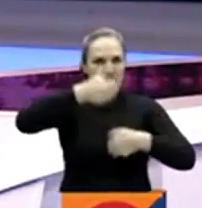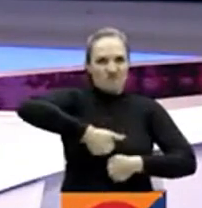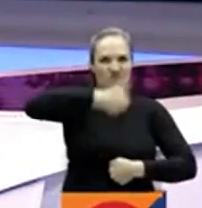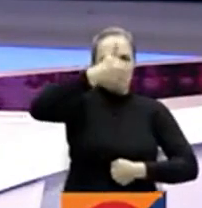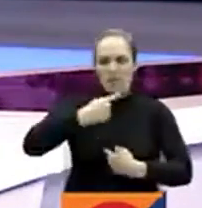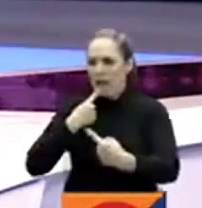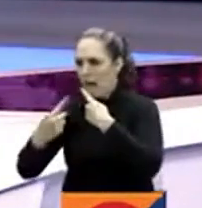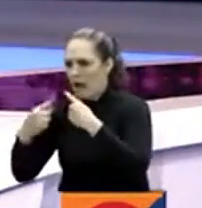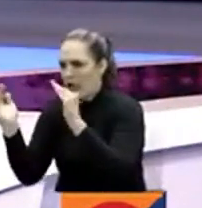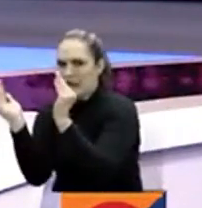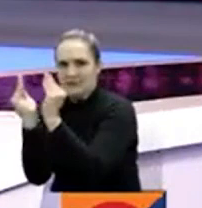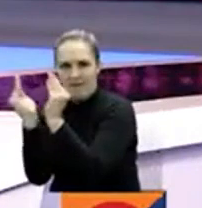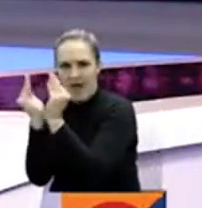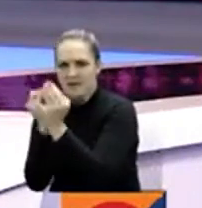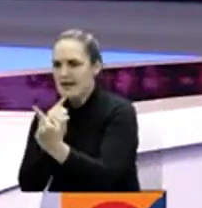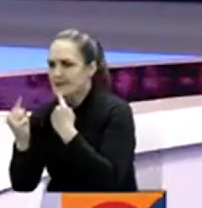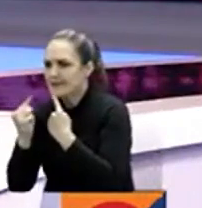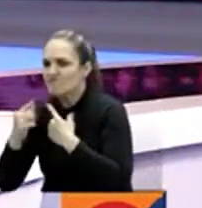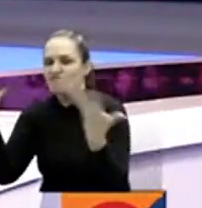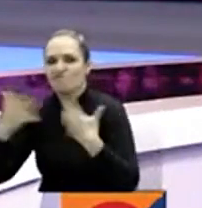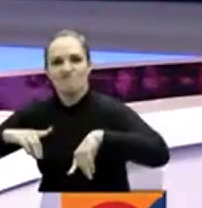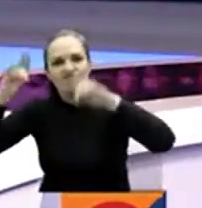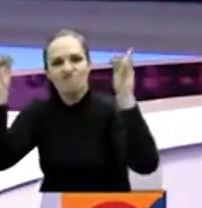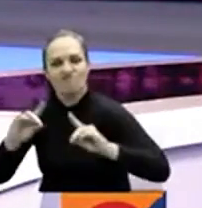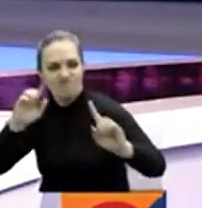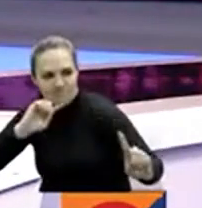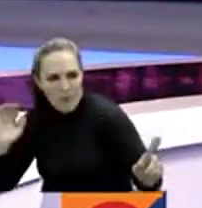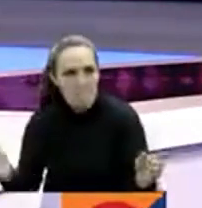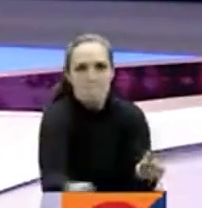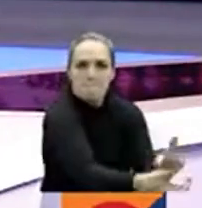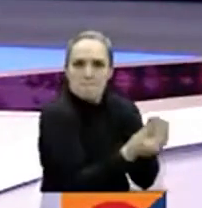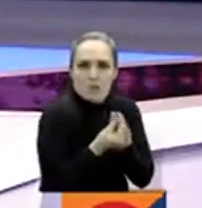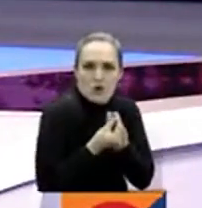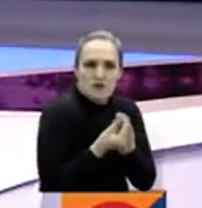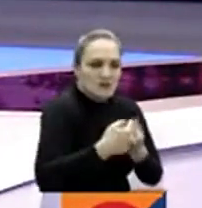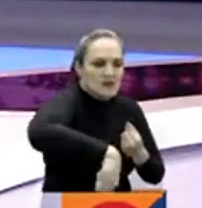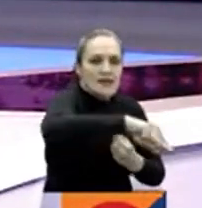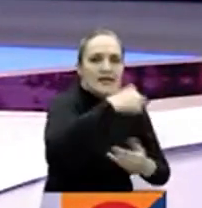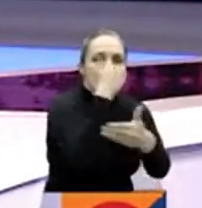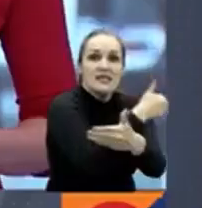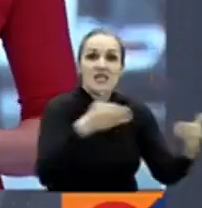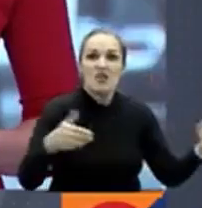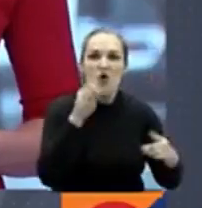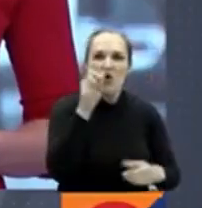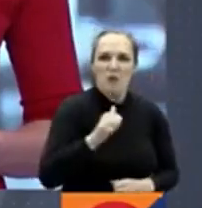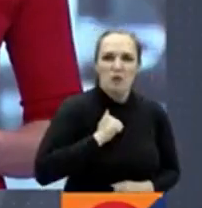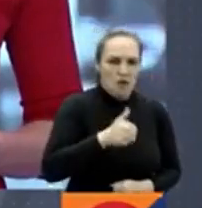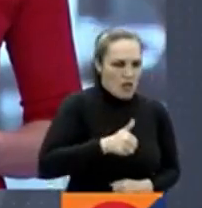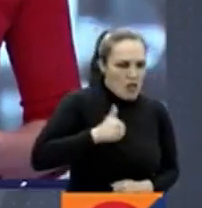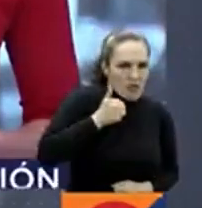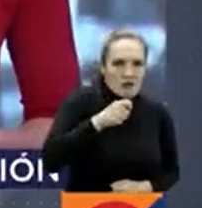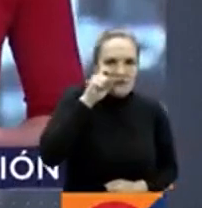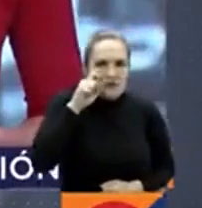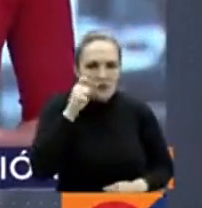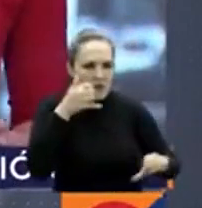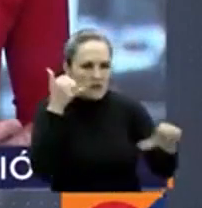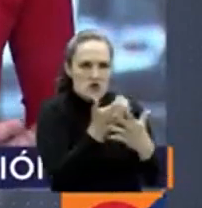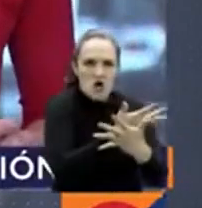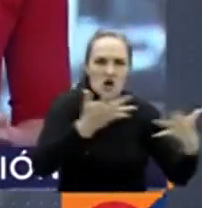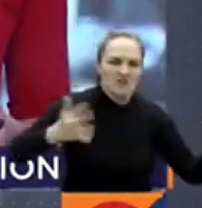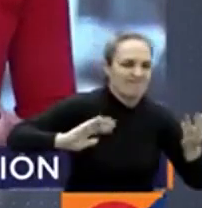proteger a los niños indígenas en Guaviare luego de las denuncias de abuso y explotación sexual. Lisa Díaz, buenas noches, usted tiene más información.